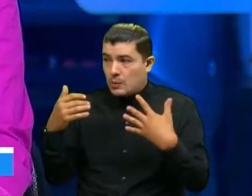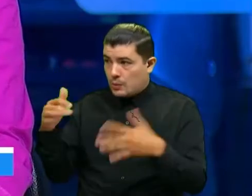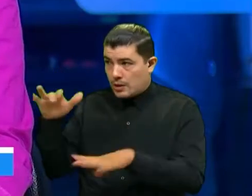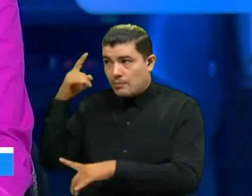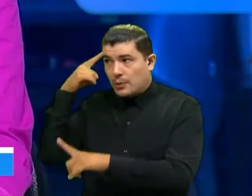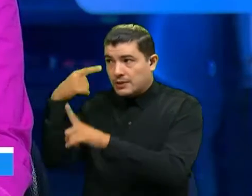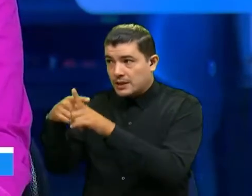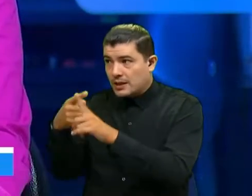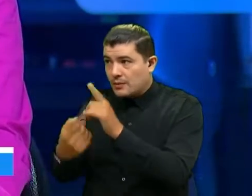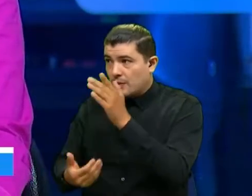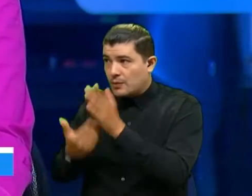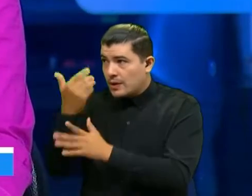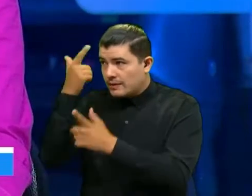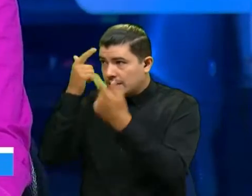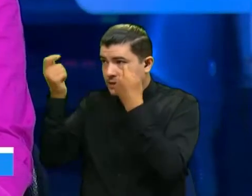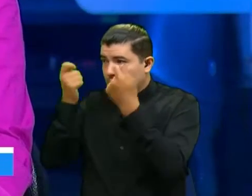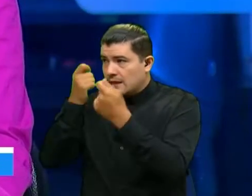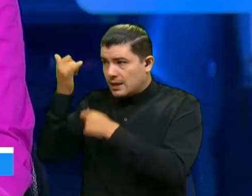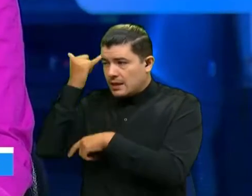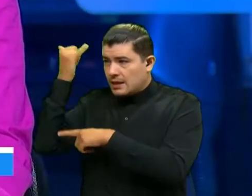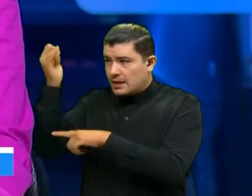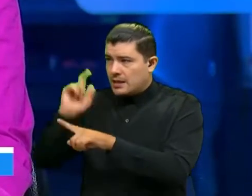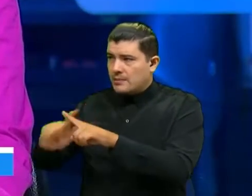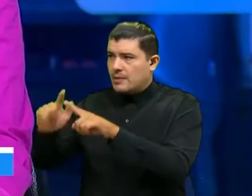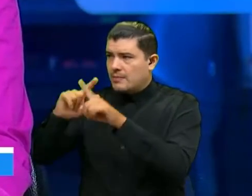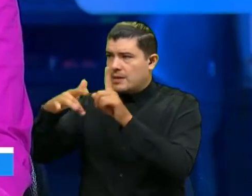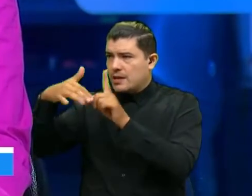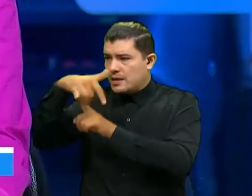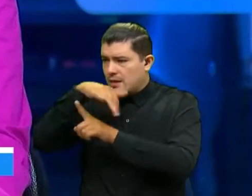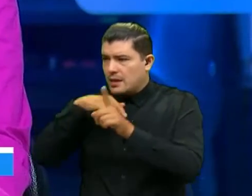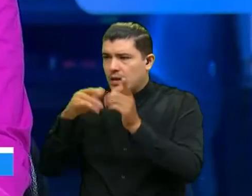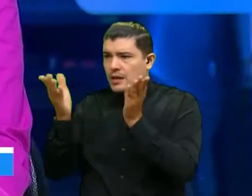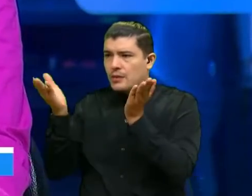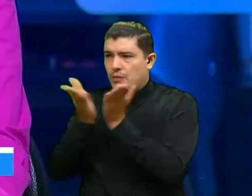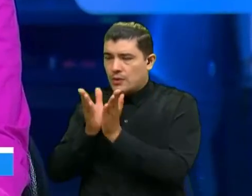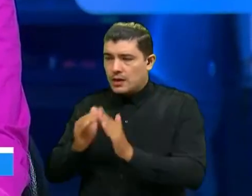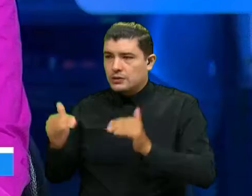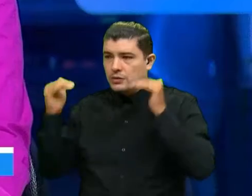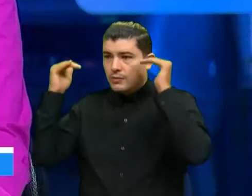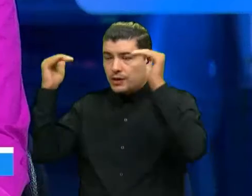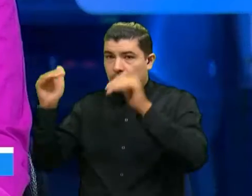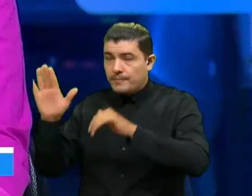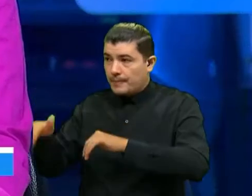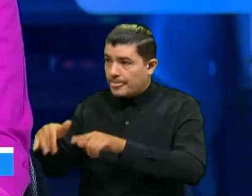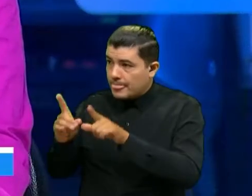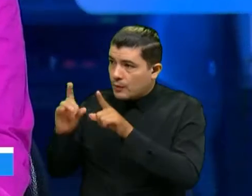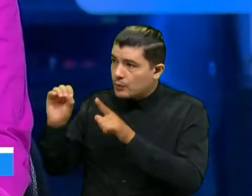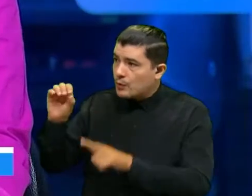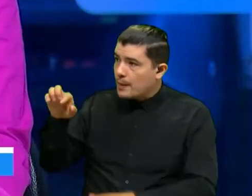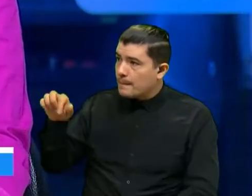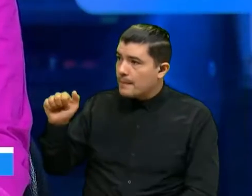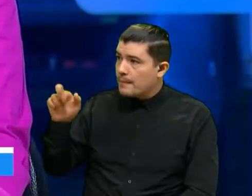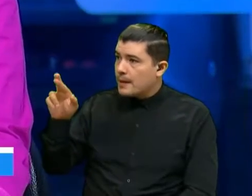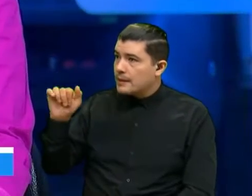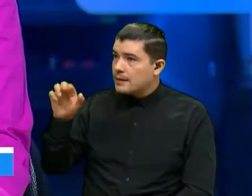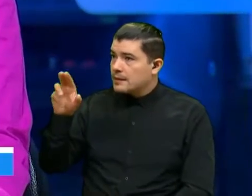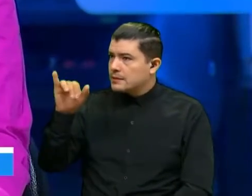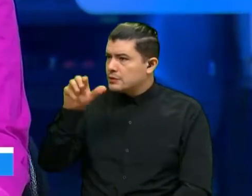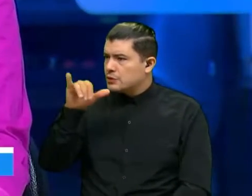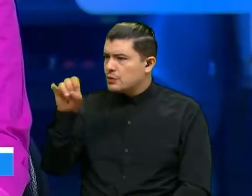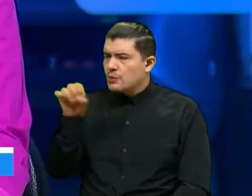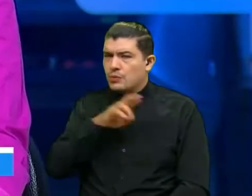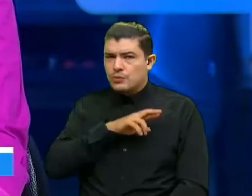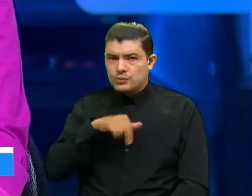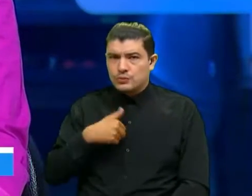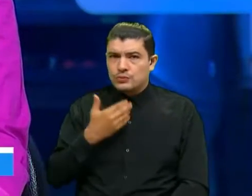iniciativas que nacen de allí de estos importantes claustros de educación superior doctor patricio sabemos el trabajo de investigación